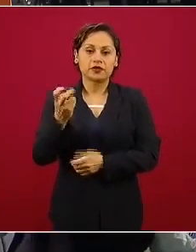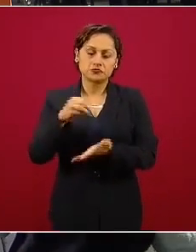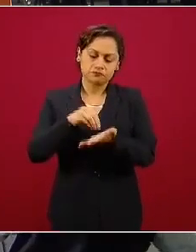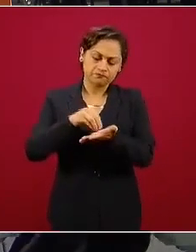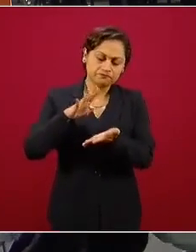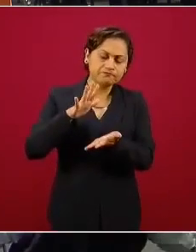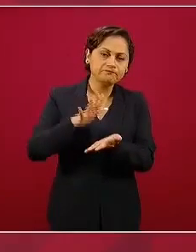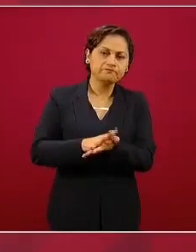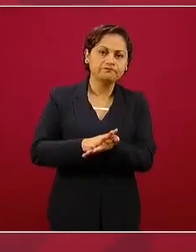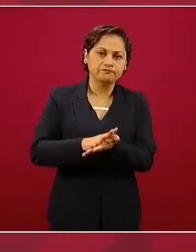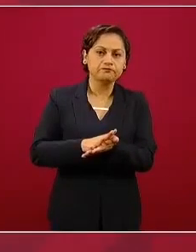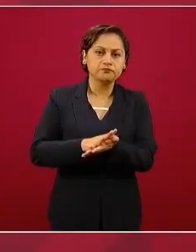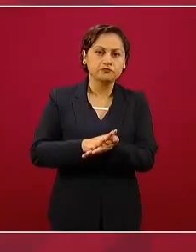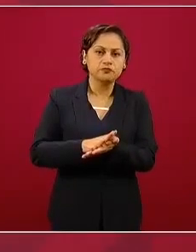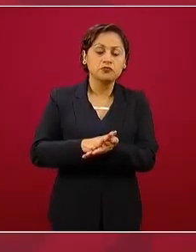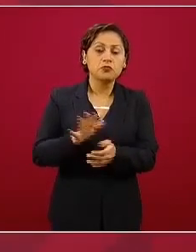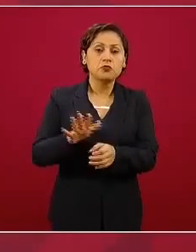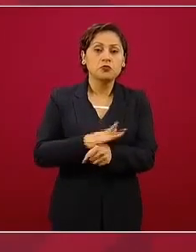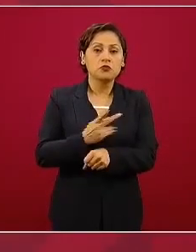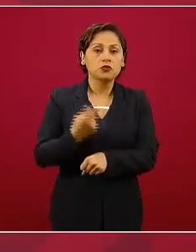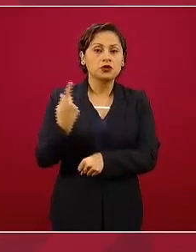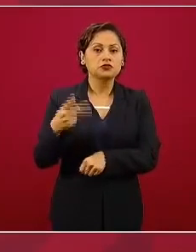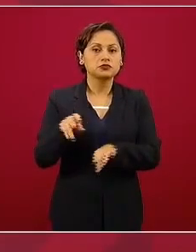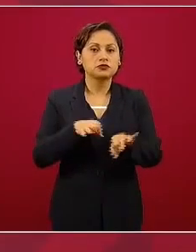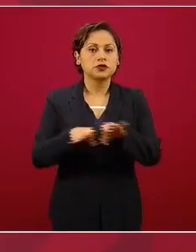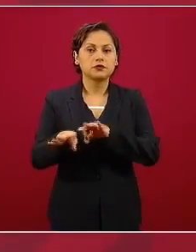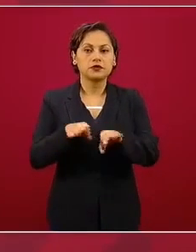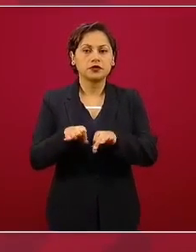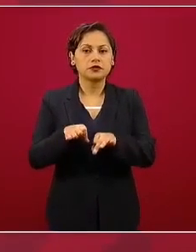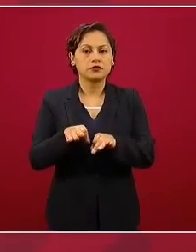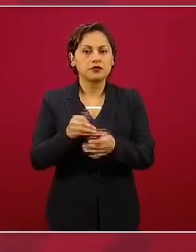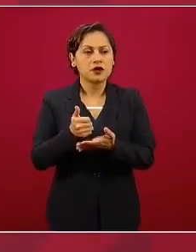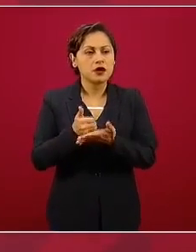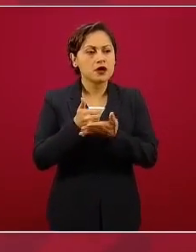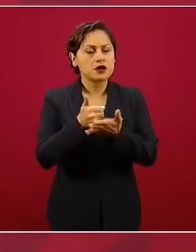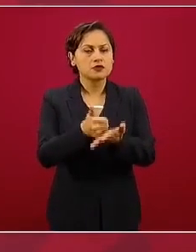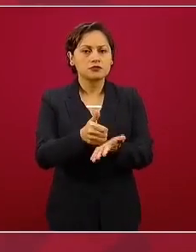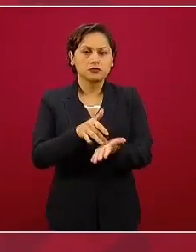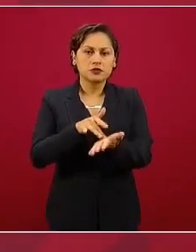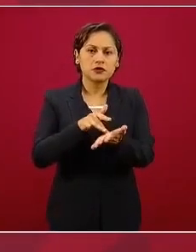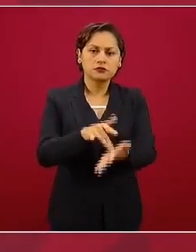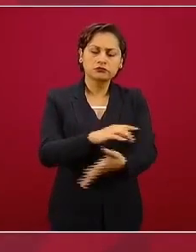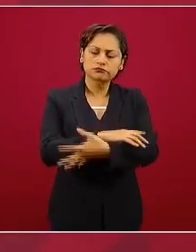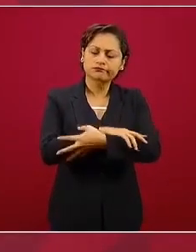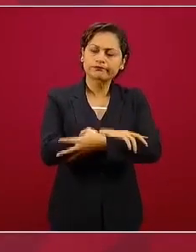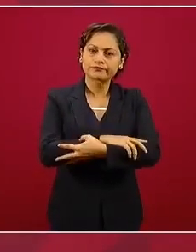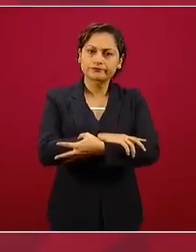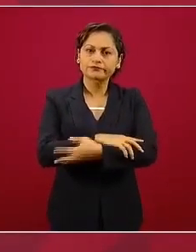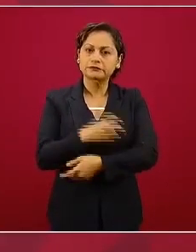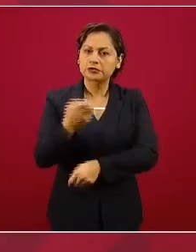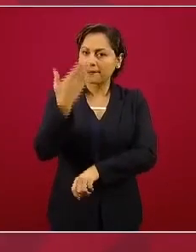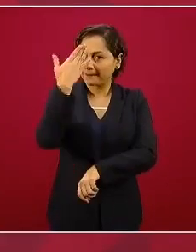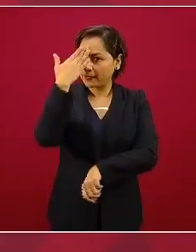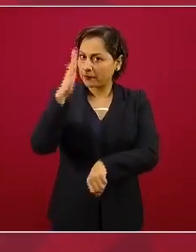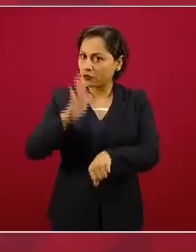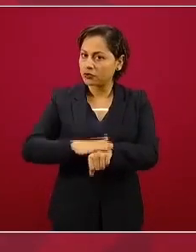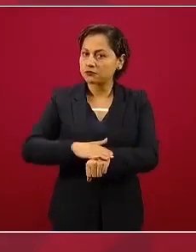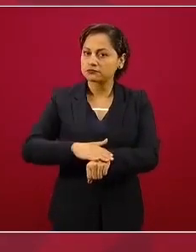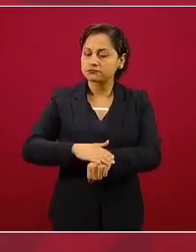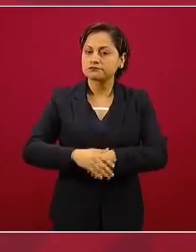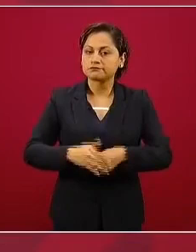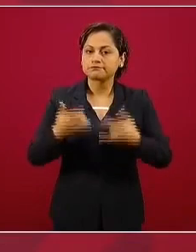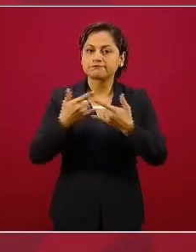su labor solidaria, fraterna. Y ya hablamos de